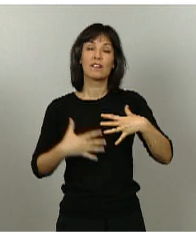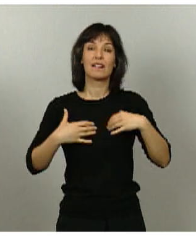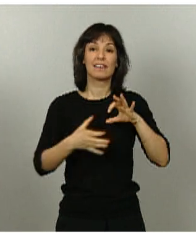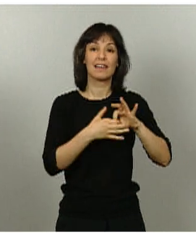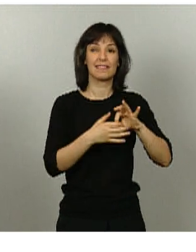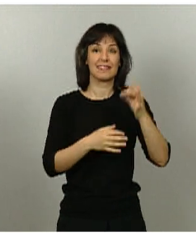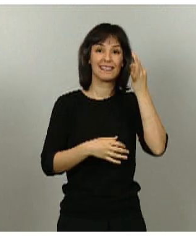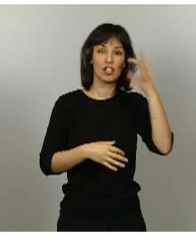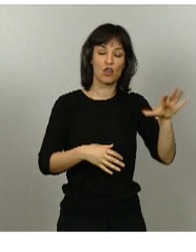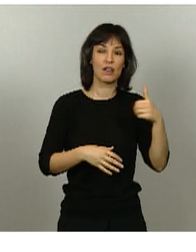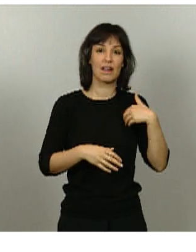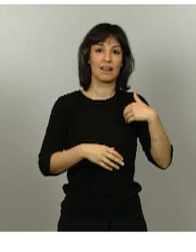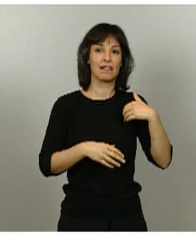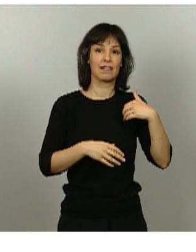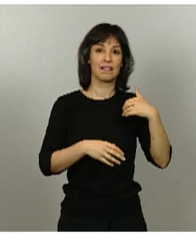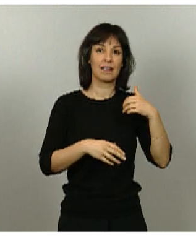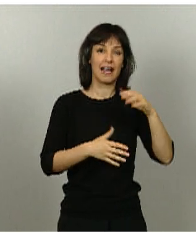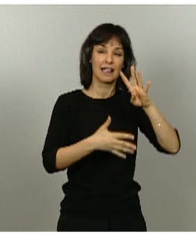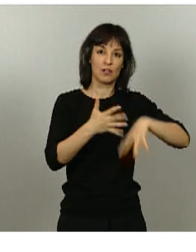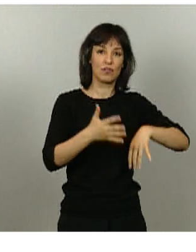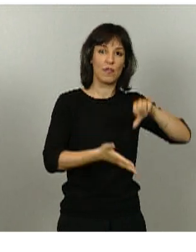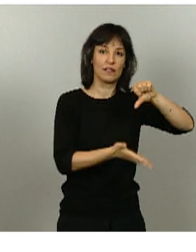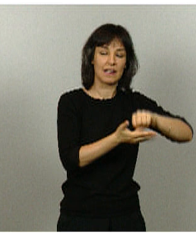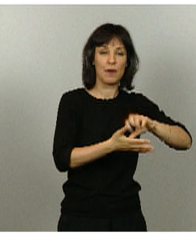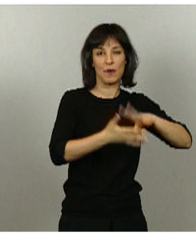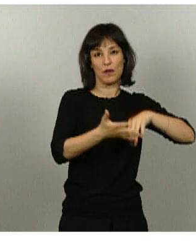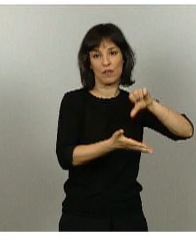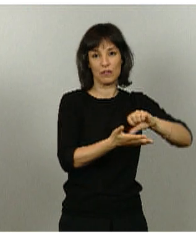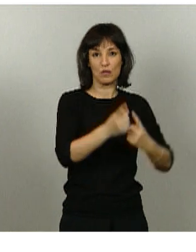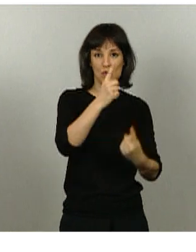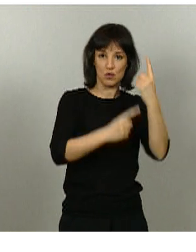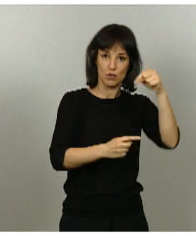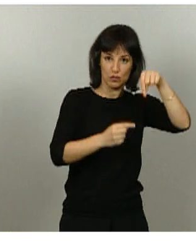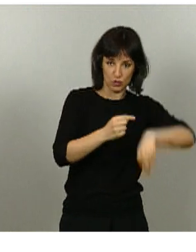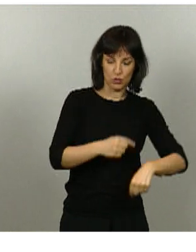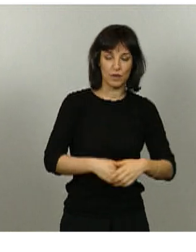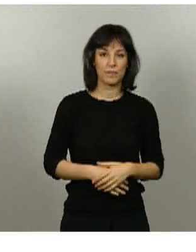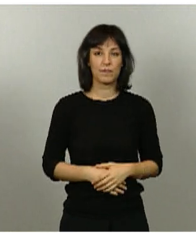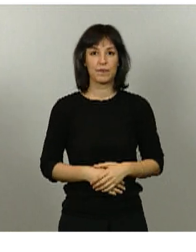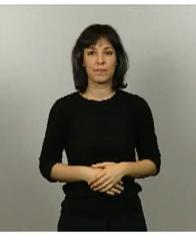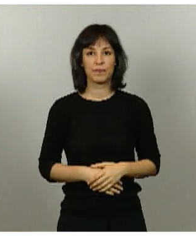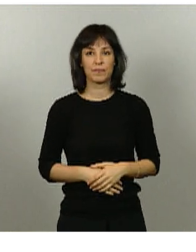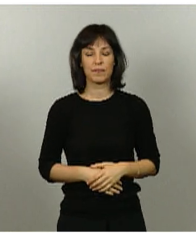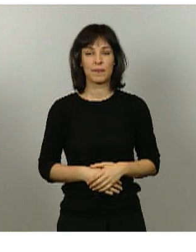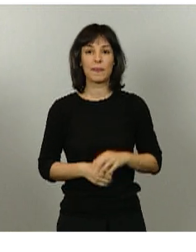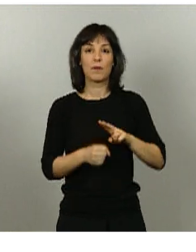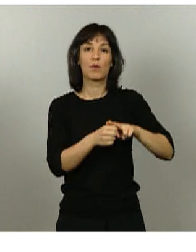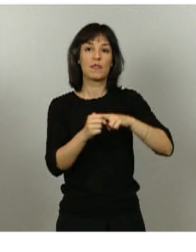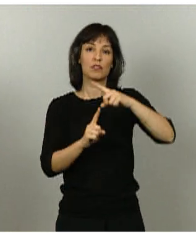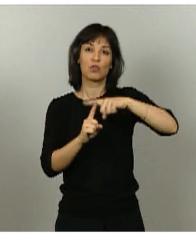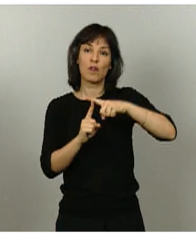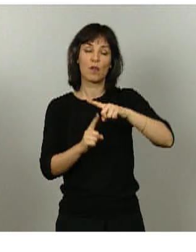Leida, Cataluña Central, Barcelona Ciutat, Matropoguitana Nord y Matropoguitana Sud, las provincias de Toledo, Ciudad Real